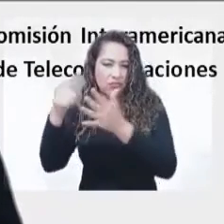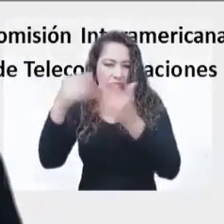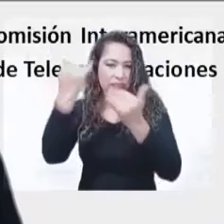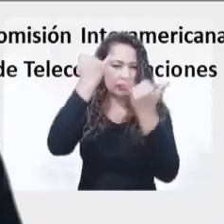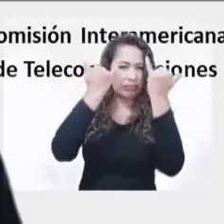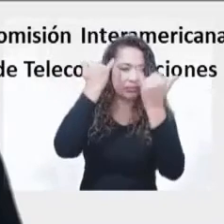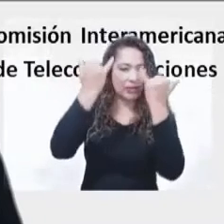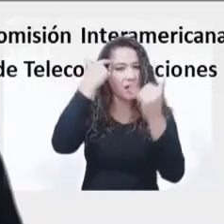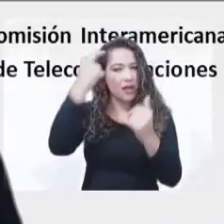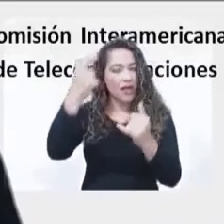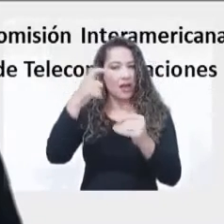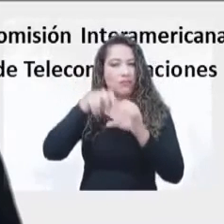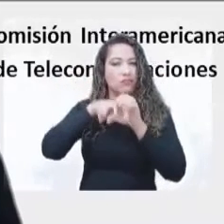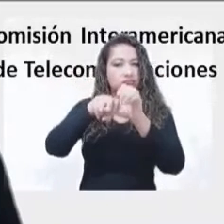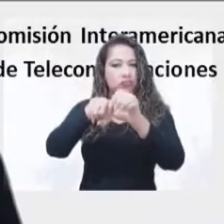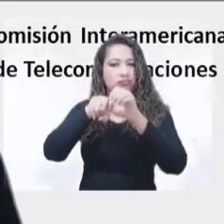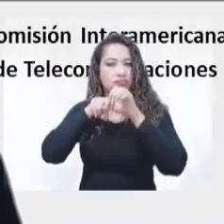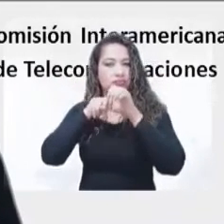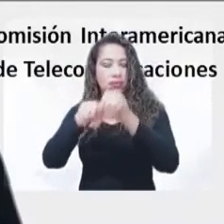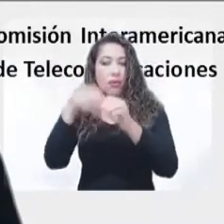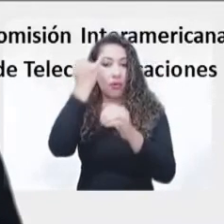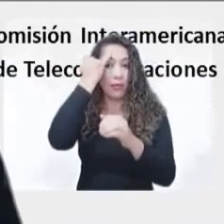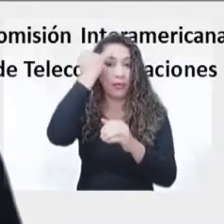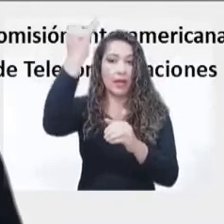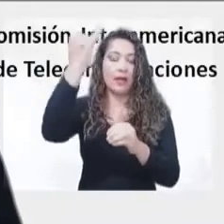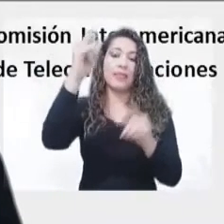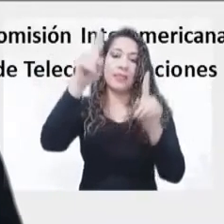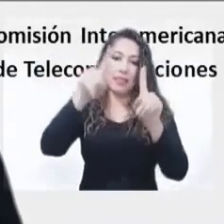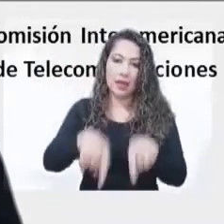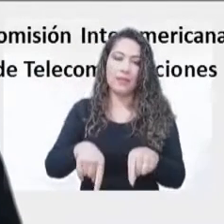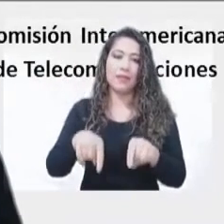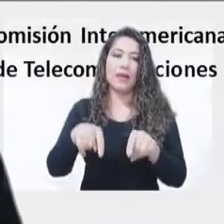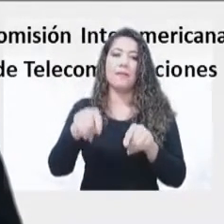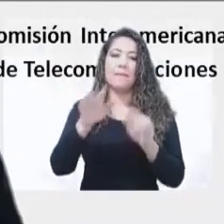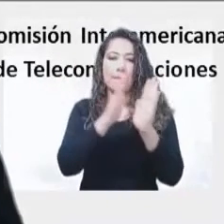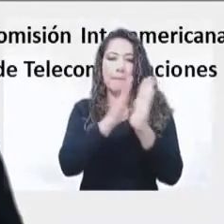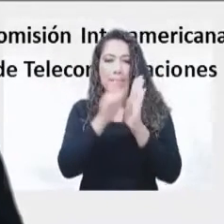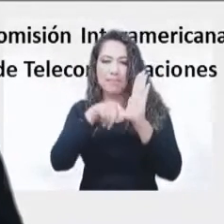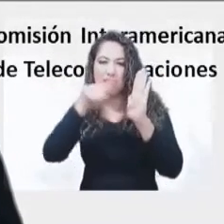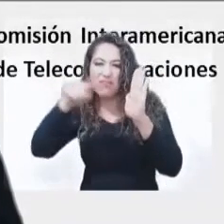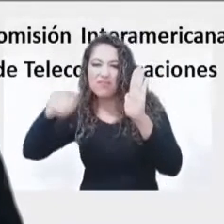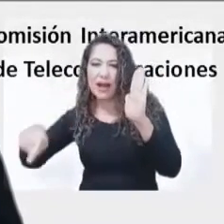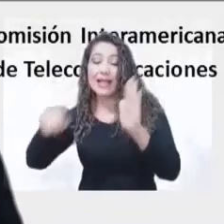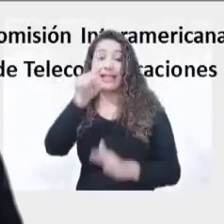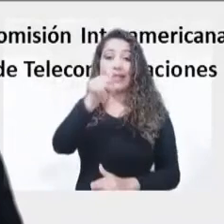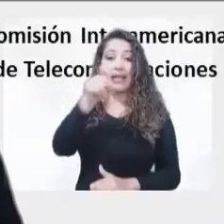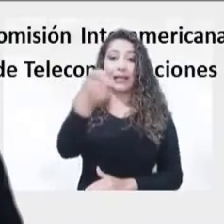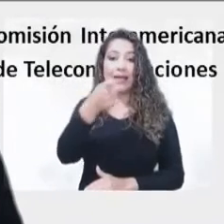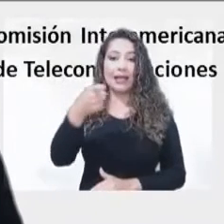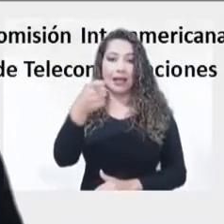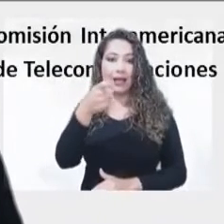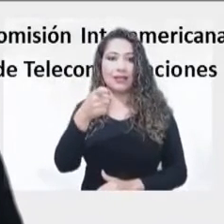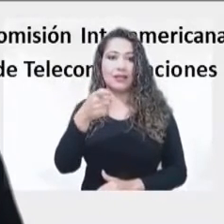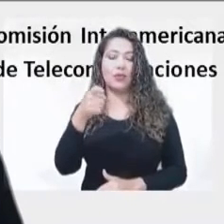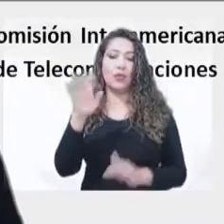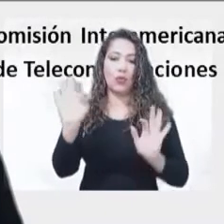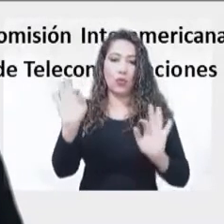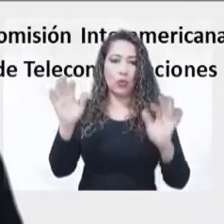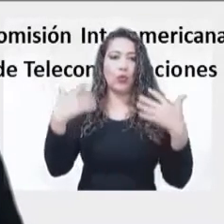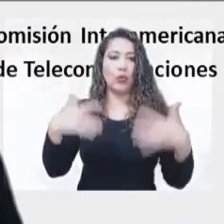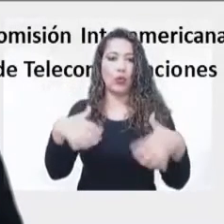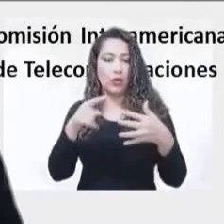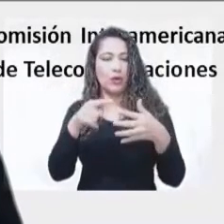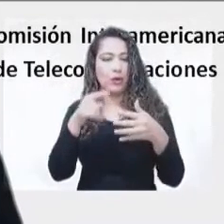el uso de la banda de 6 GHz para uso no licenciado. Asimismo, hay debates